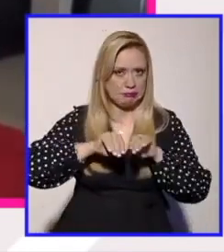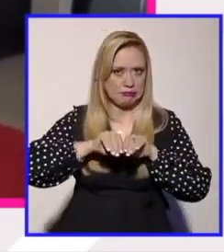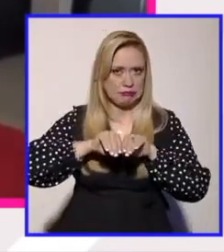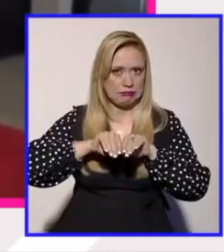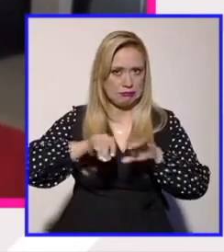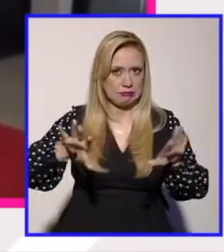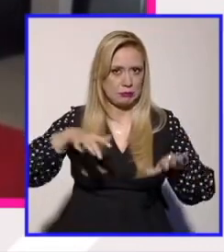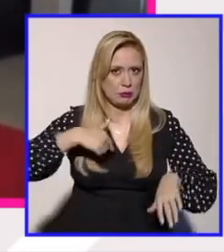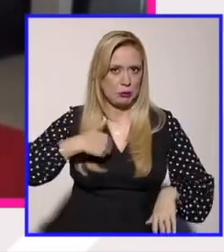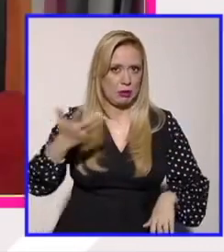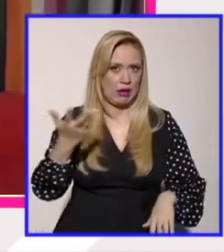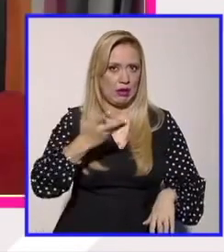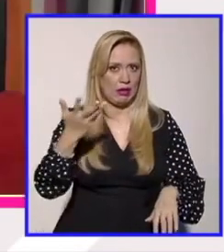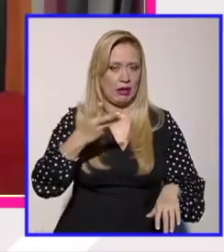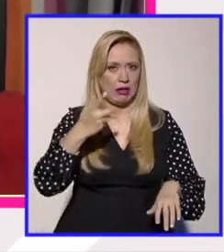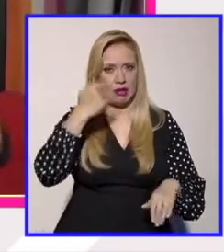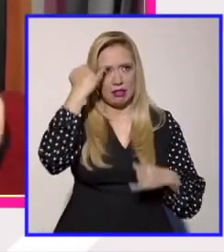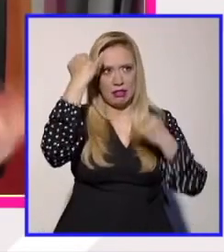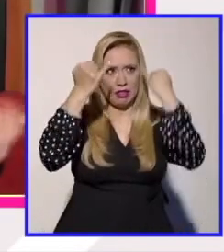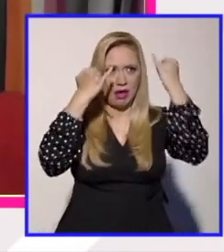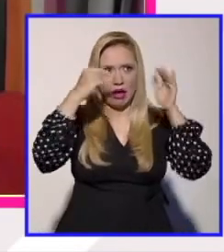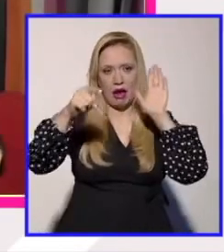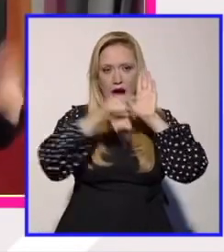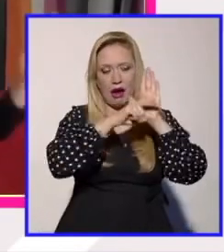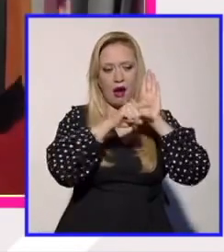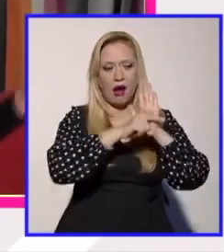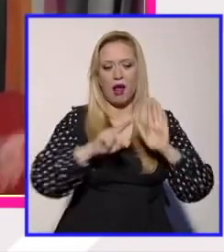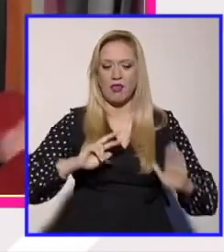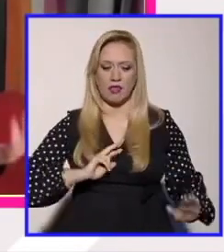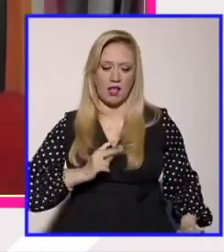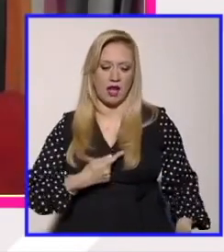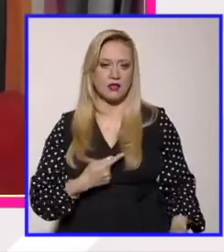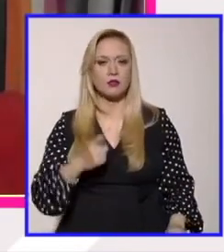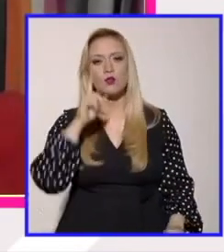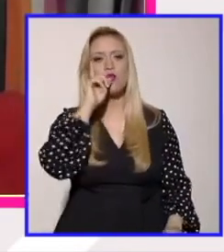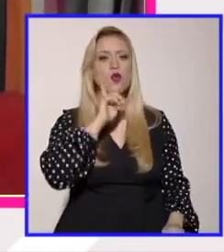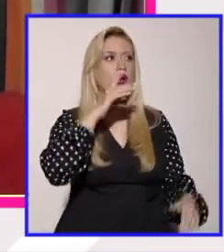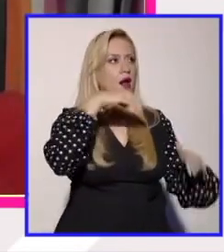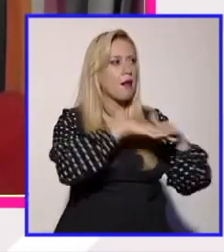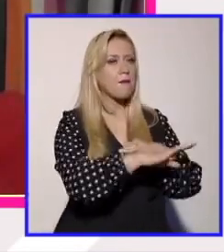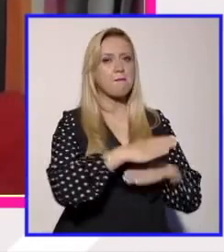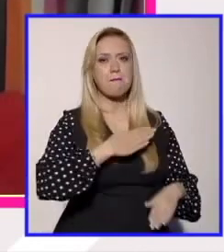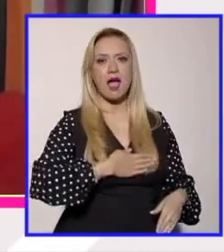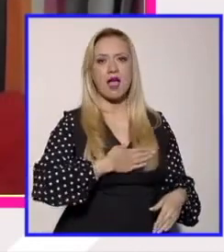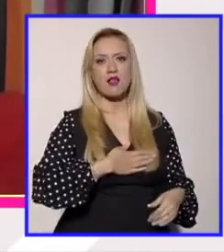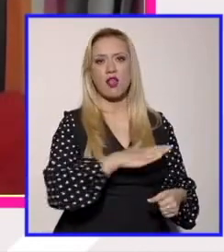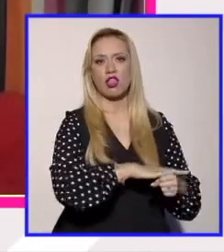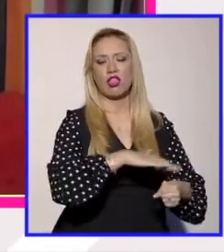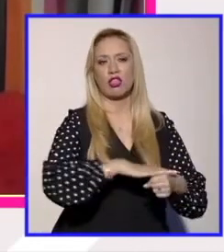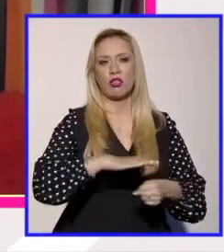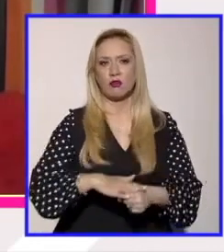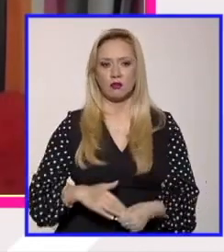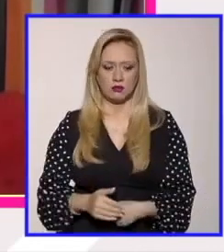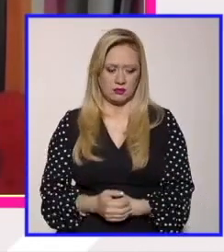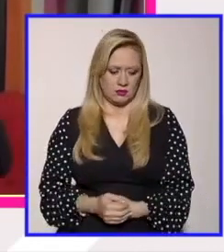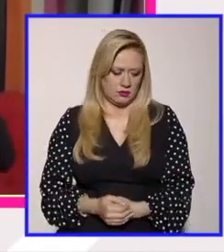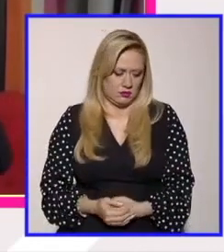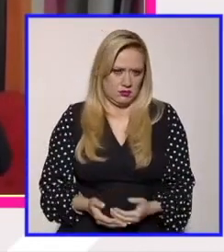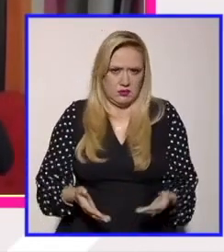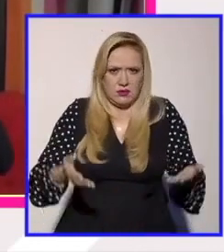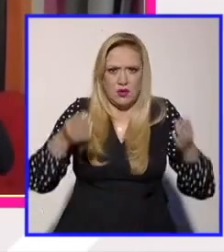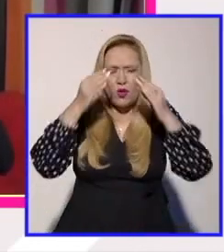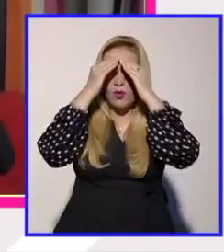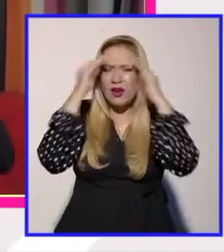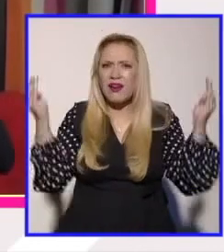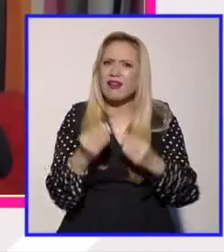mujeres. Él, digo él porque así lo nombraron, son hombres en falda que entran al baño de mujeres. Que voy a decir una realidad horrible, es horrible decir y entonces me